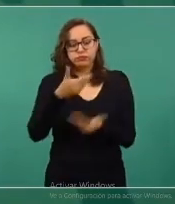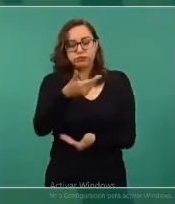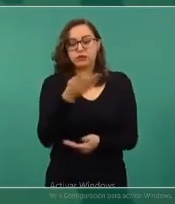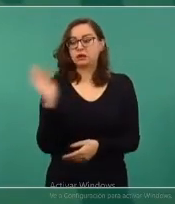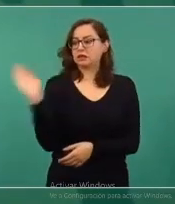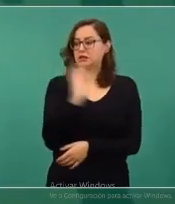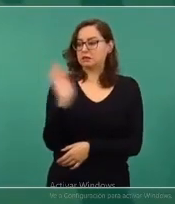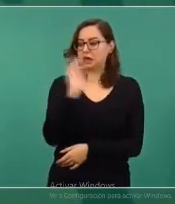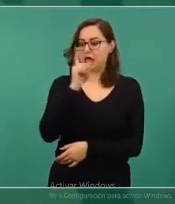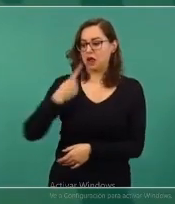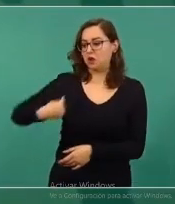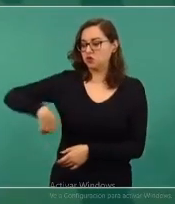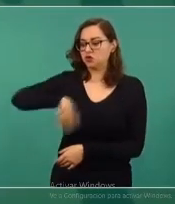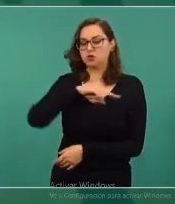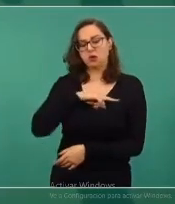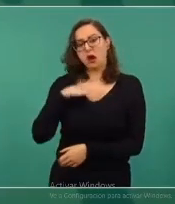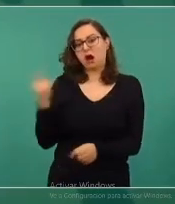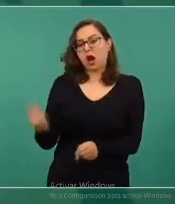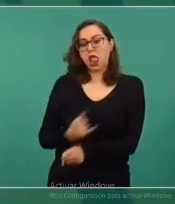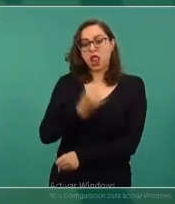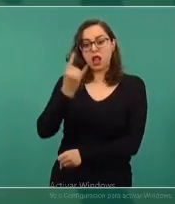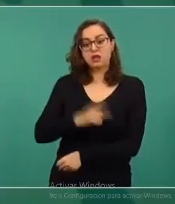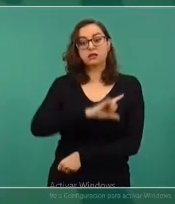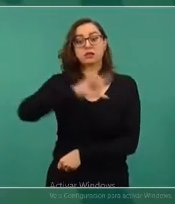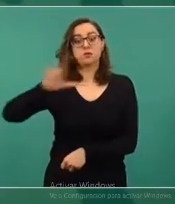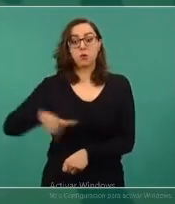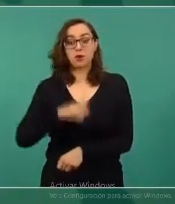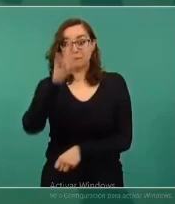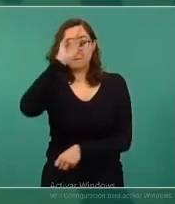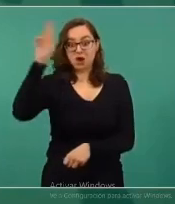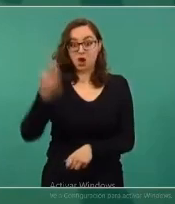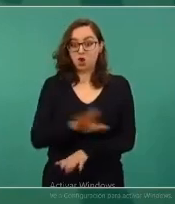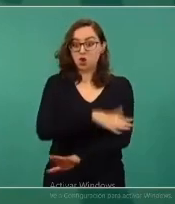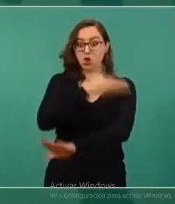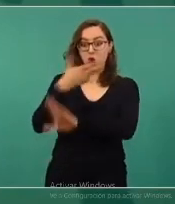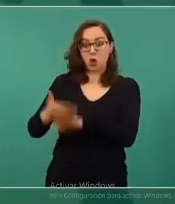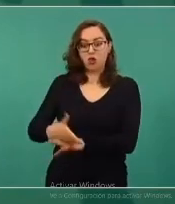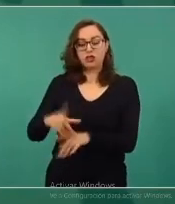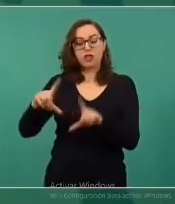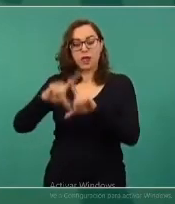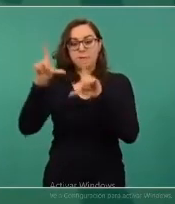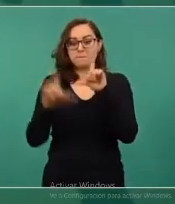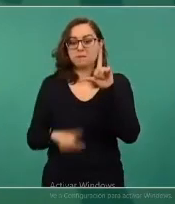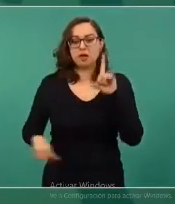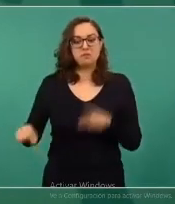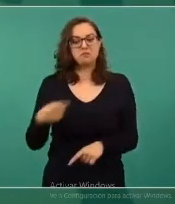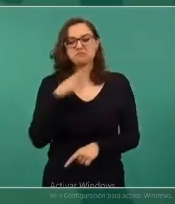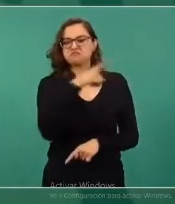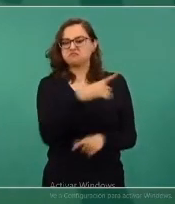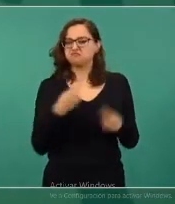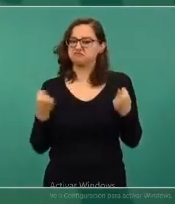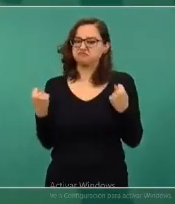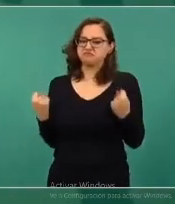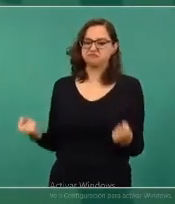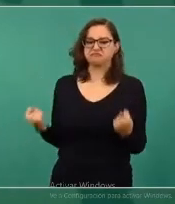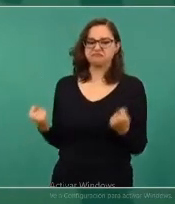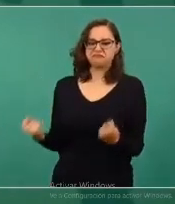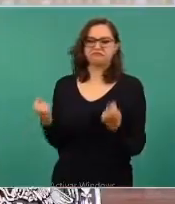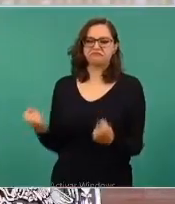México que nos iban a afectar, pero prevaleció el interés de estos grupos,